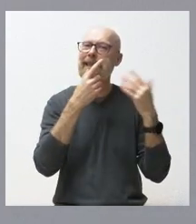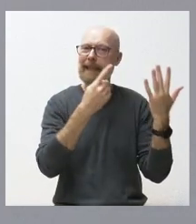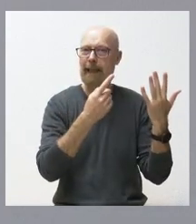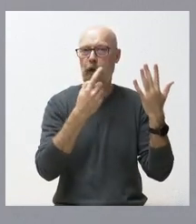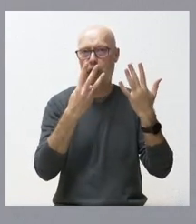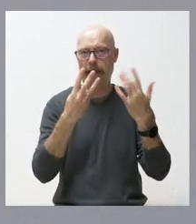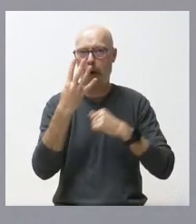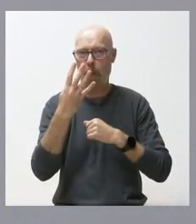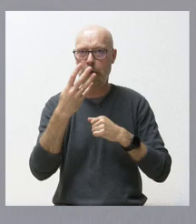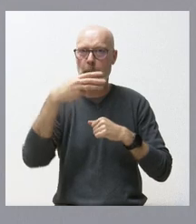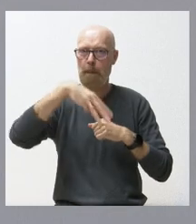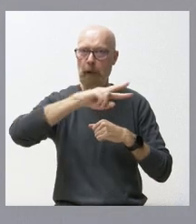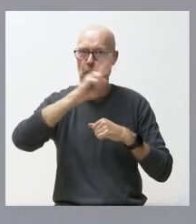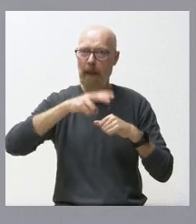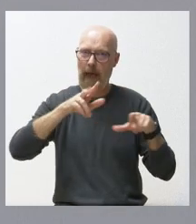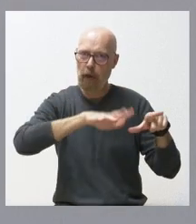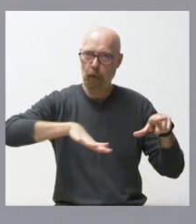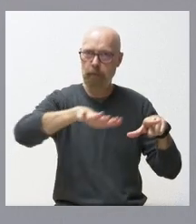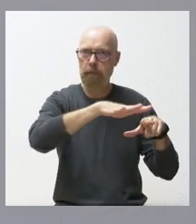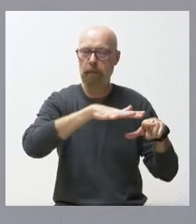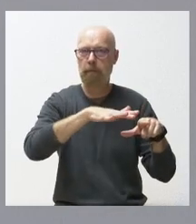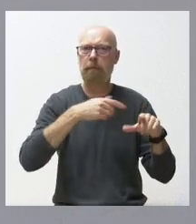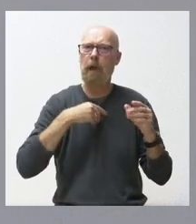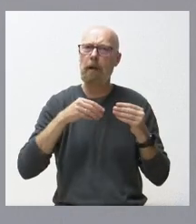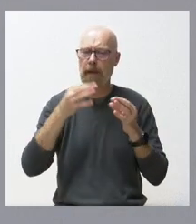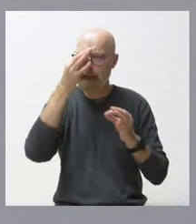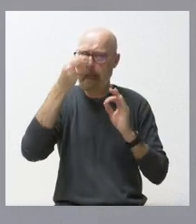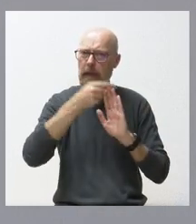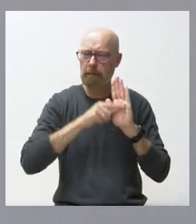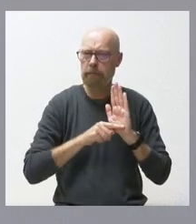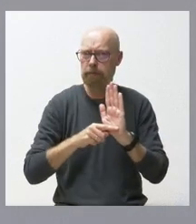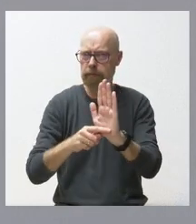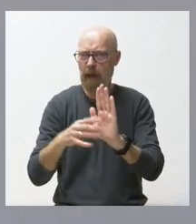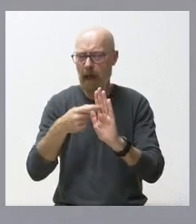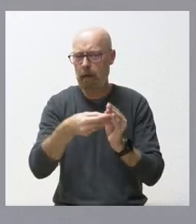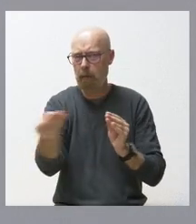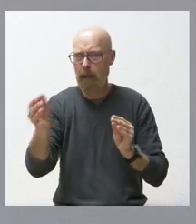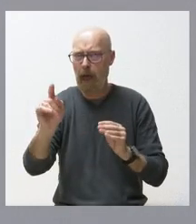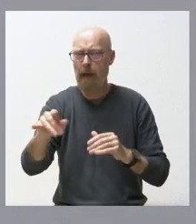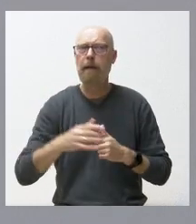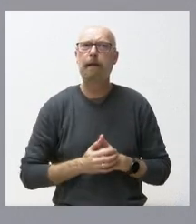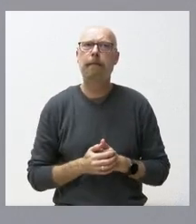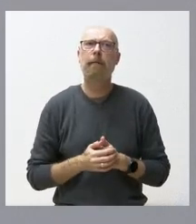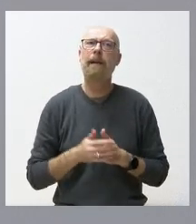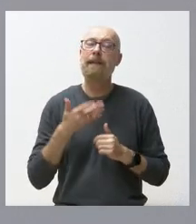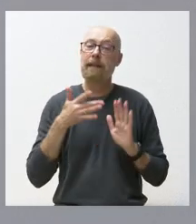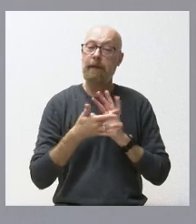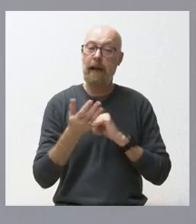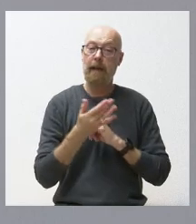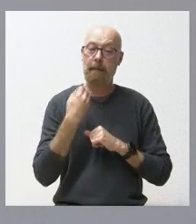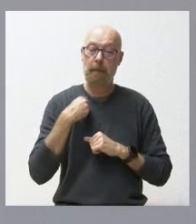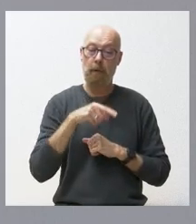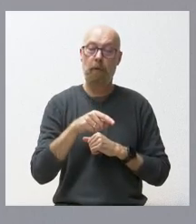metros cuadrados y tienen ustedes toda la documentación al respecto. Esto nos permitirá contemplar las